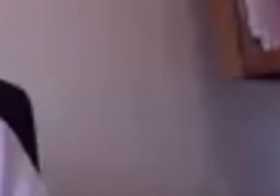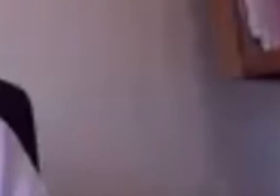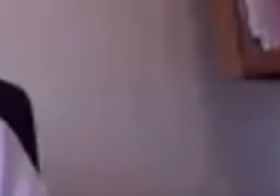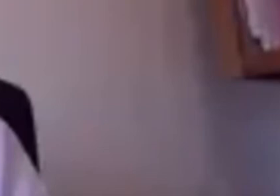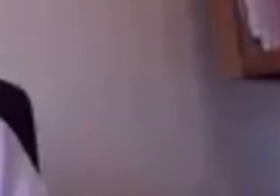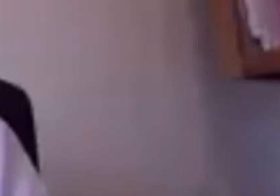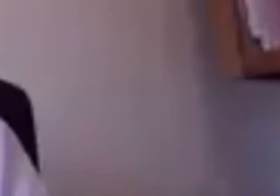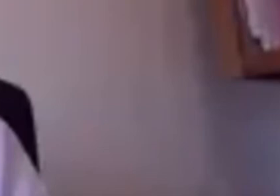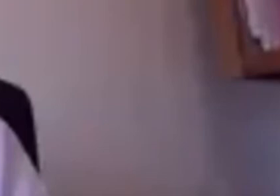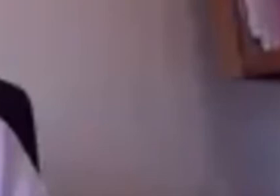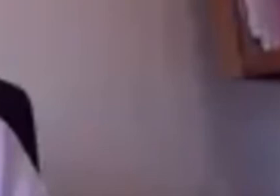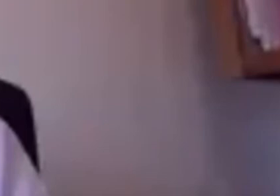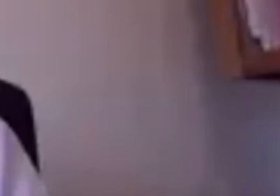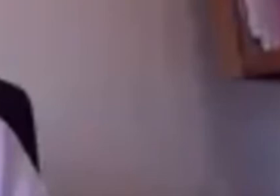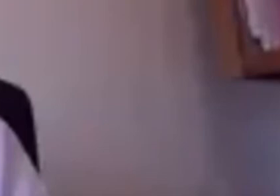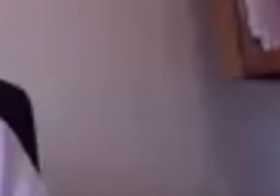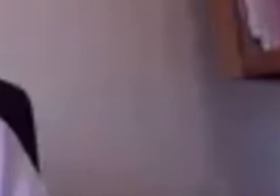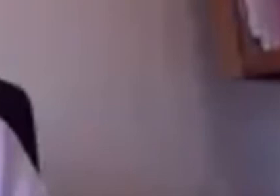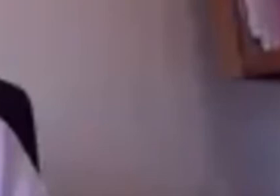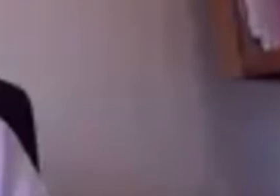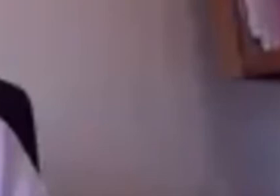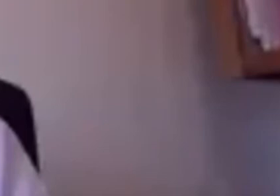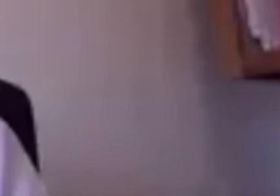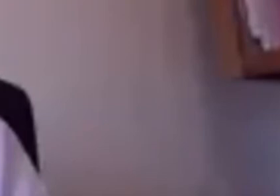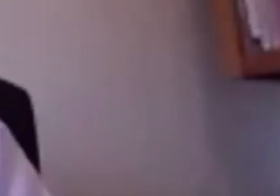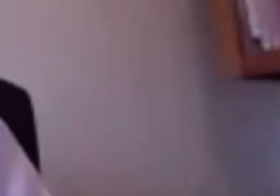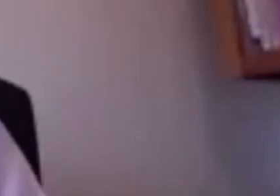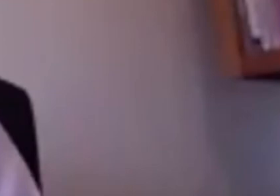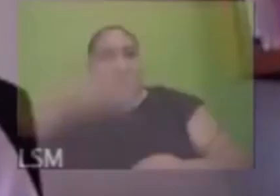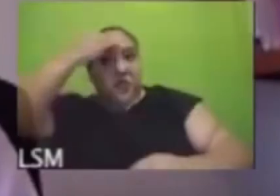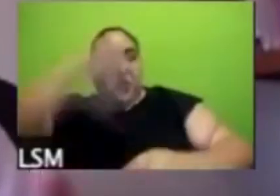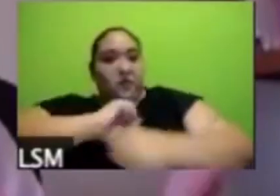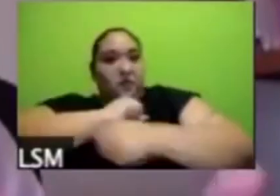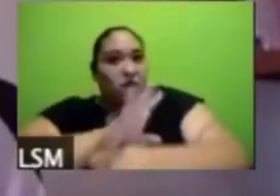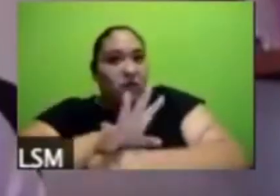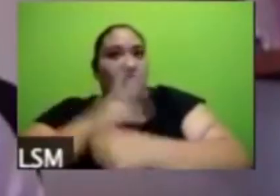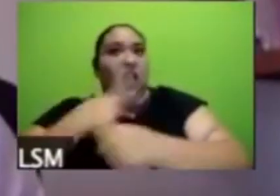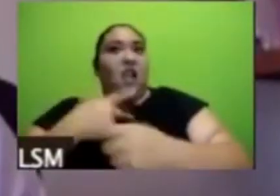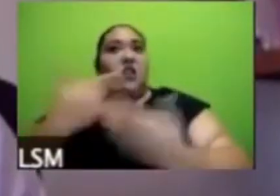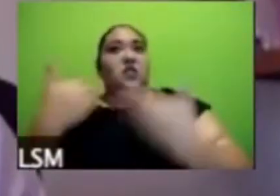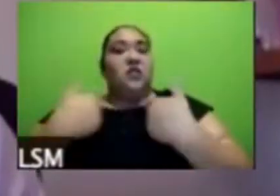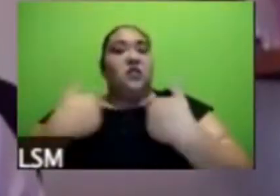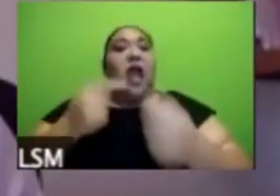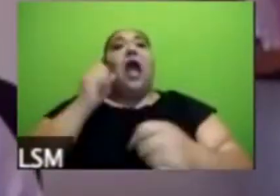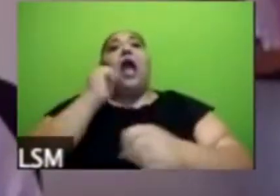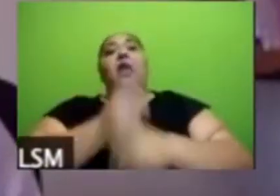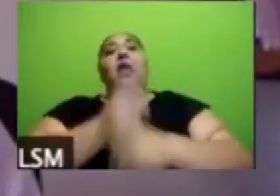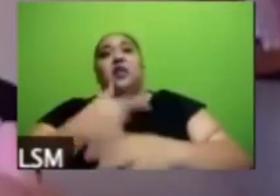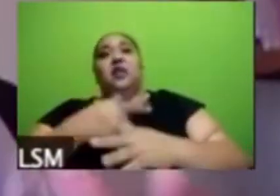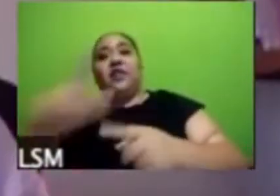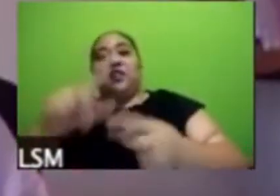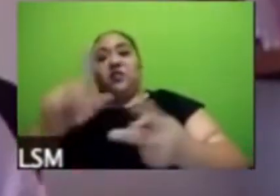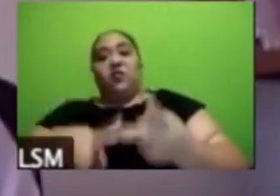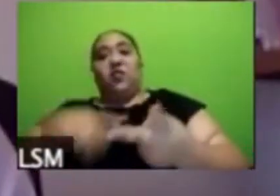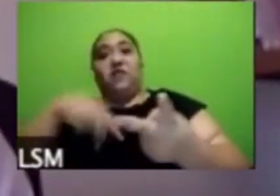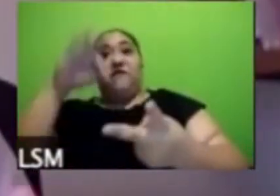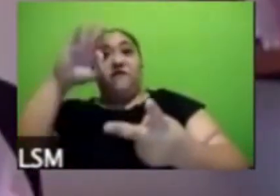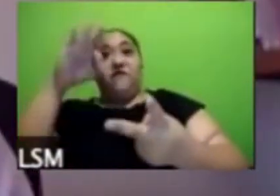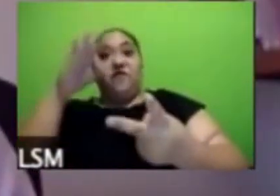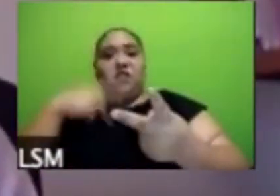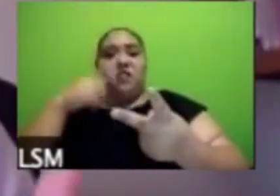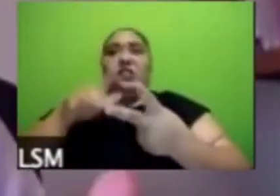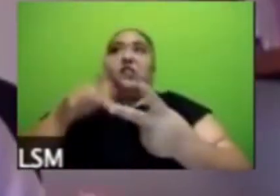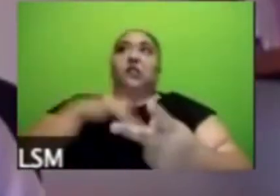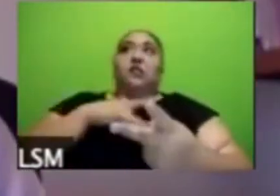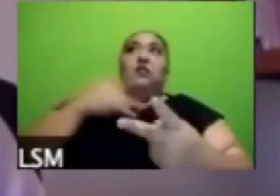enteramos que existía el coronavirus en enero qué pensamos en febrero cómo empezamos a resentir esto